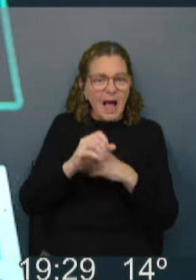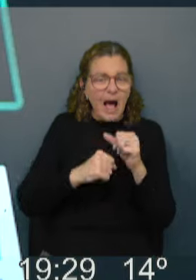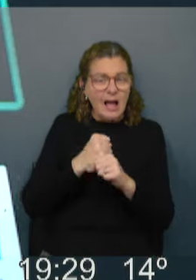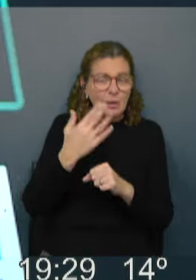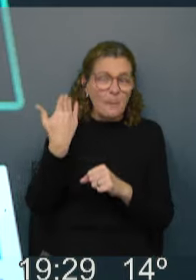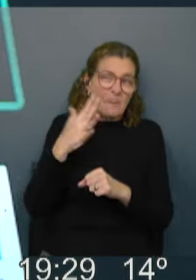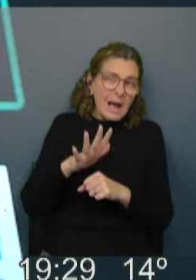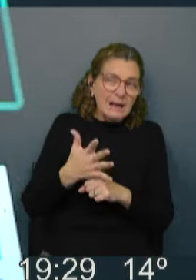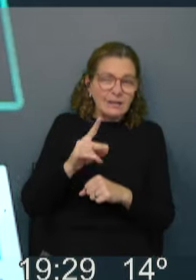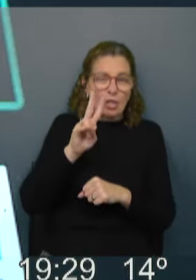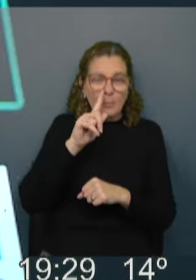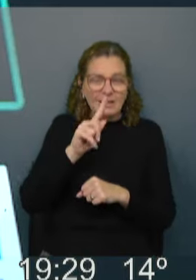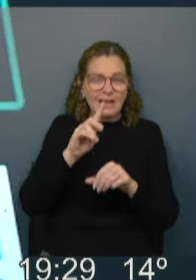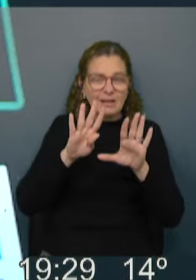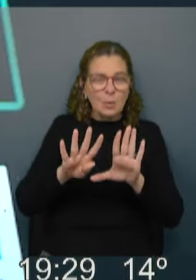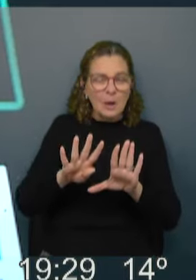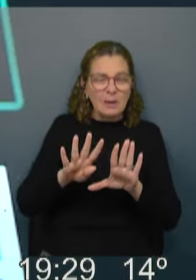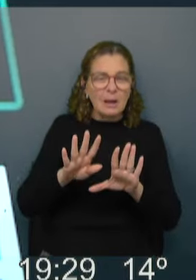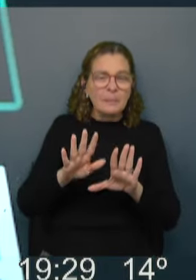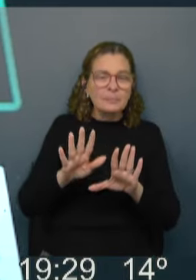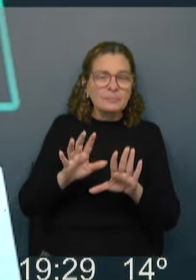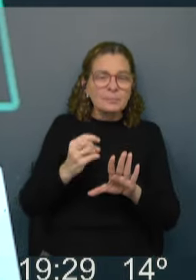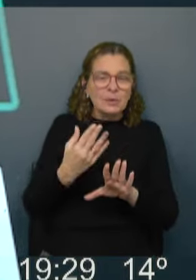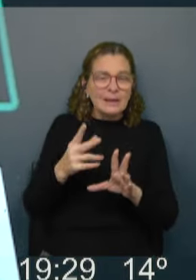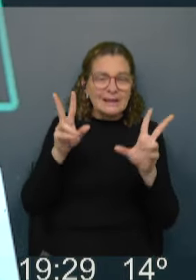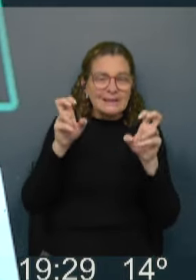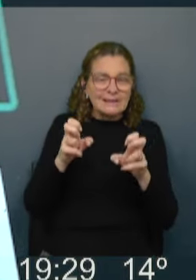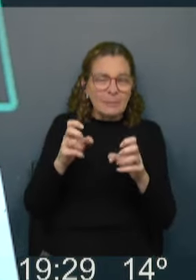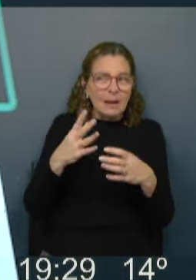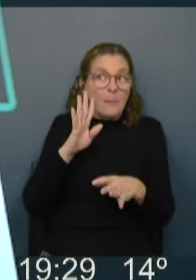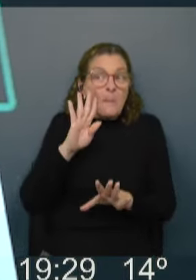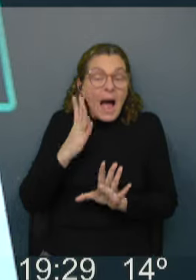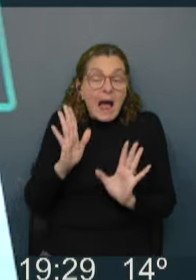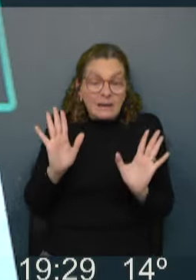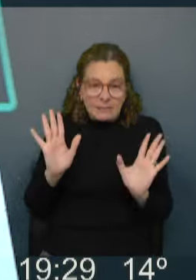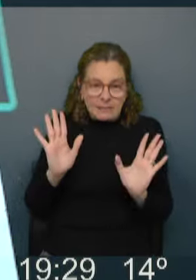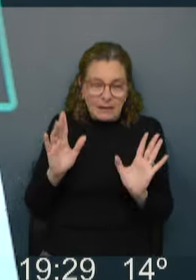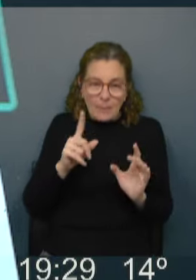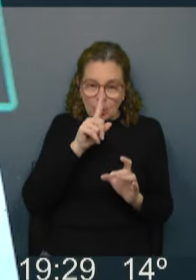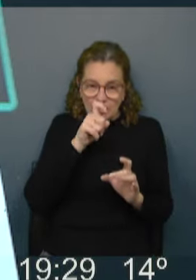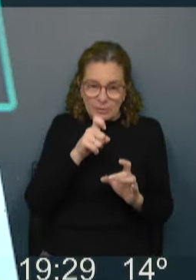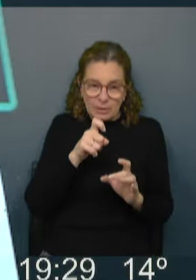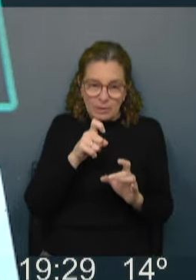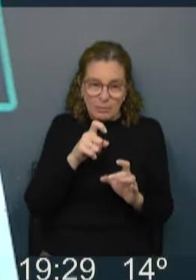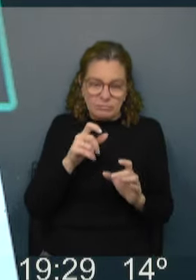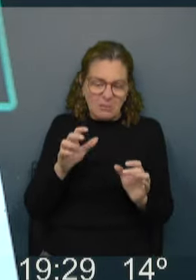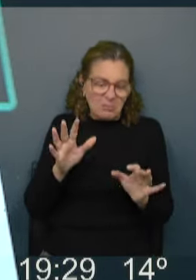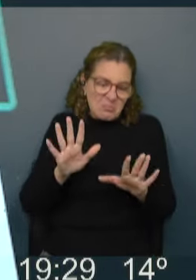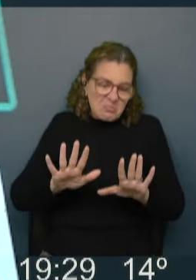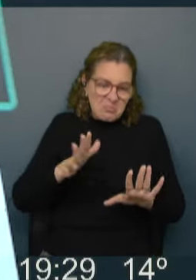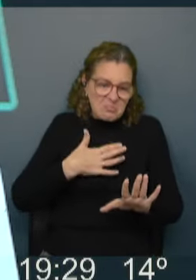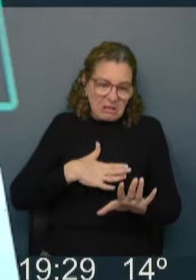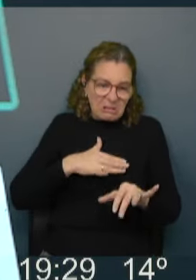2019, aunque, por lo menos en temas de percepción, en el caso de Montevideo está muy fría. La